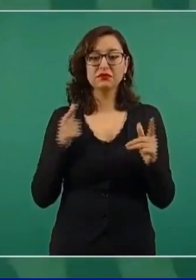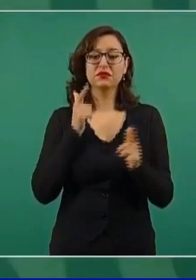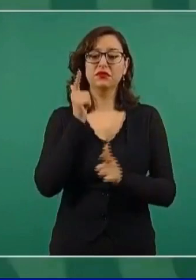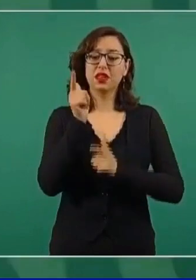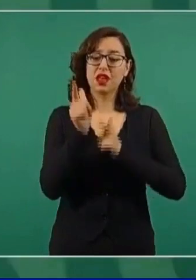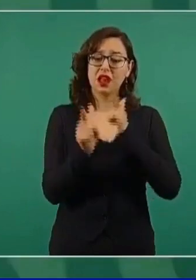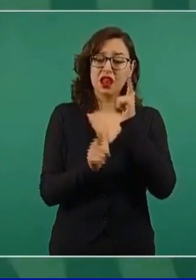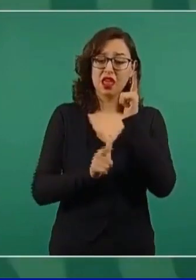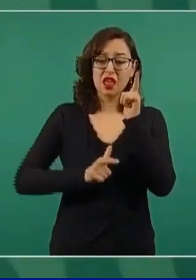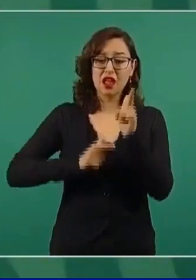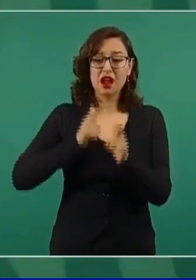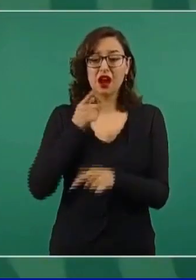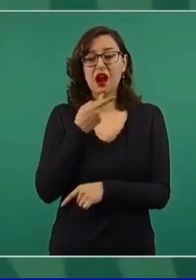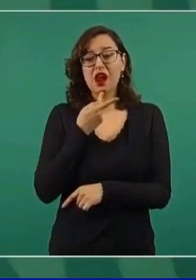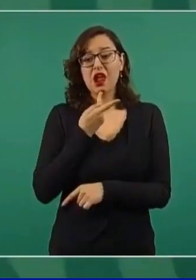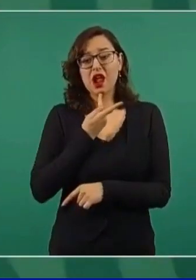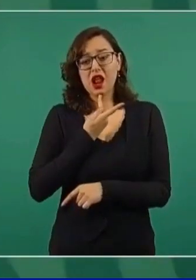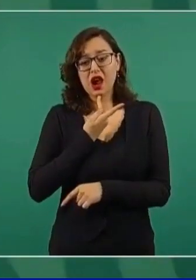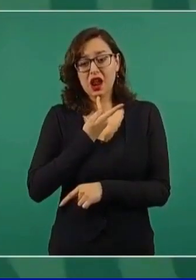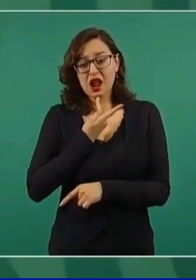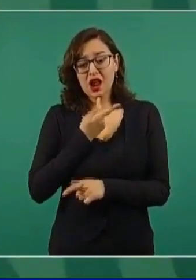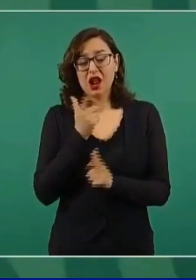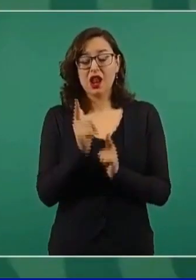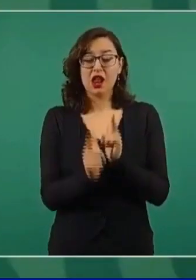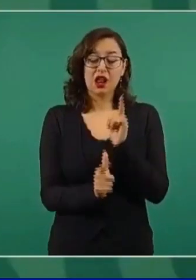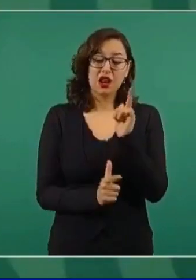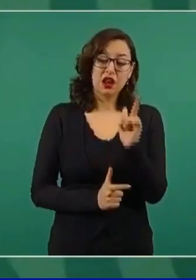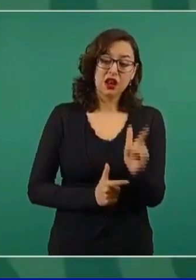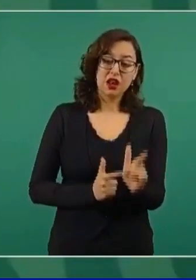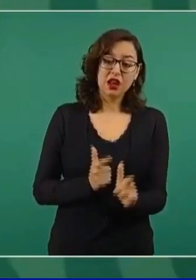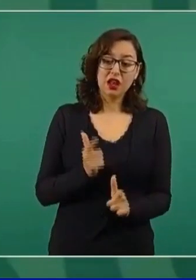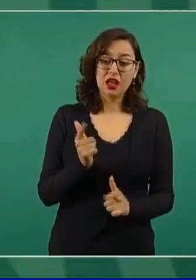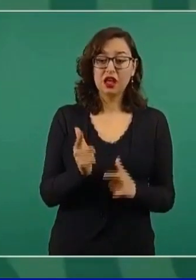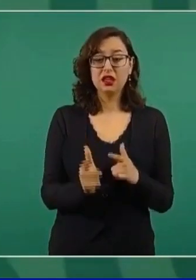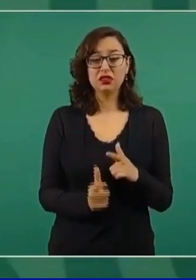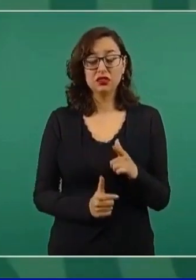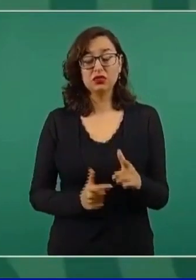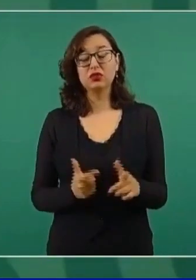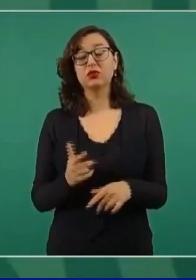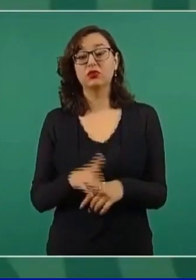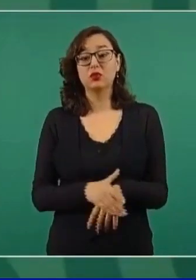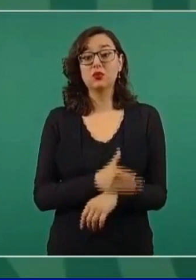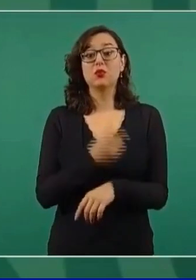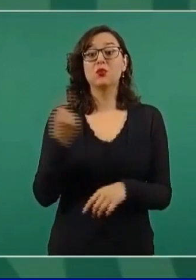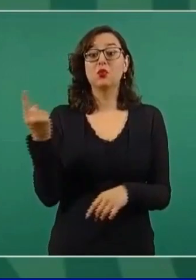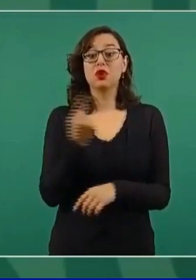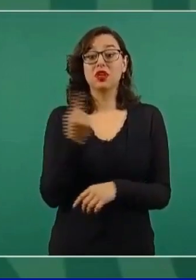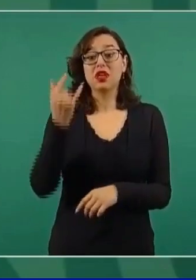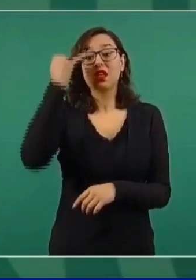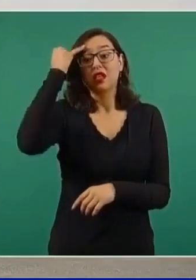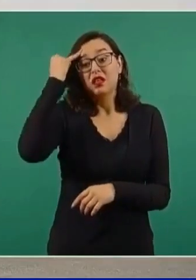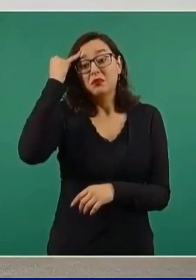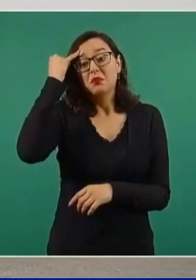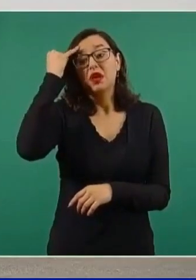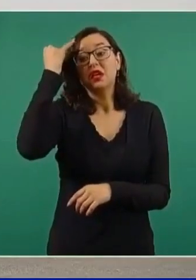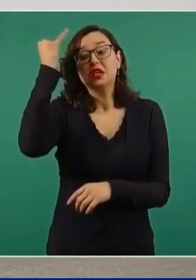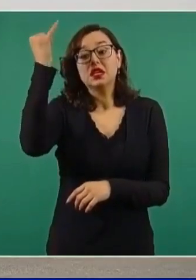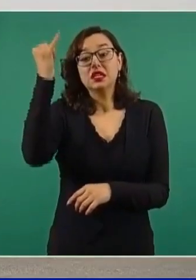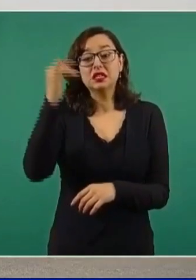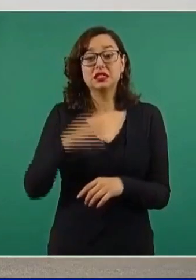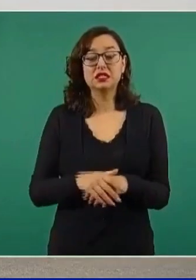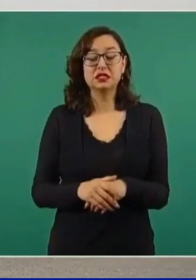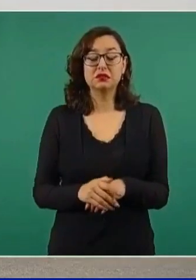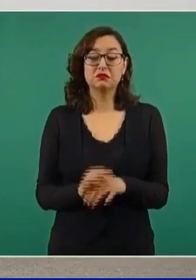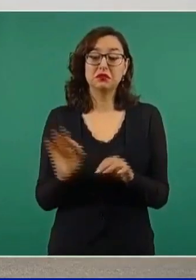porque imagínense que yo aquí, en estos diálogos circulares, diga algo indebido que lo puedo